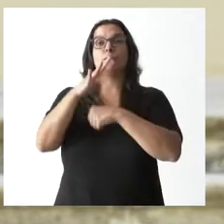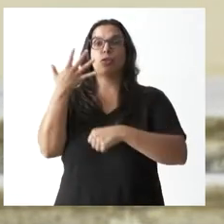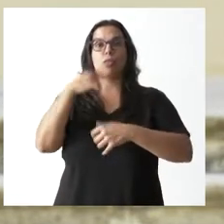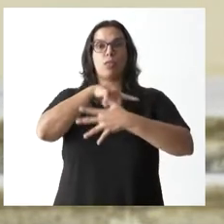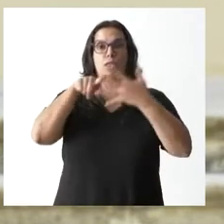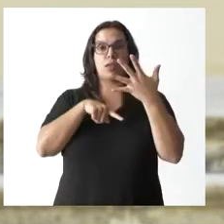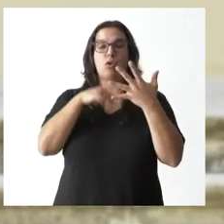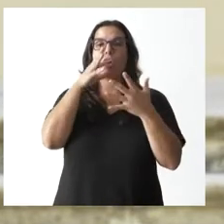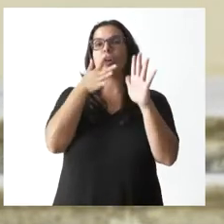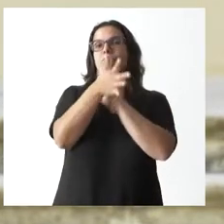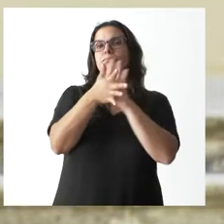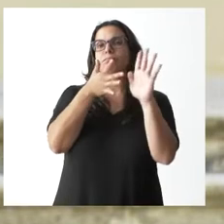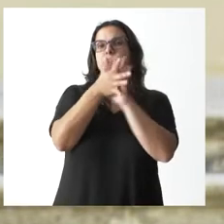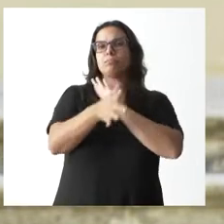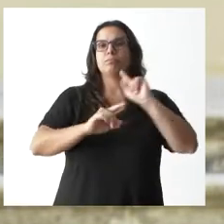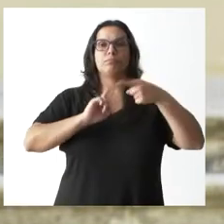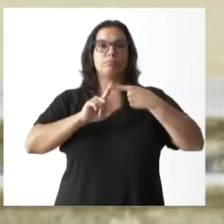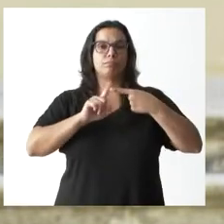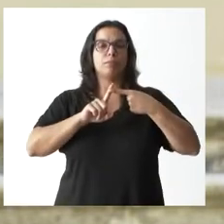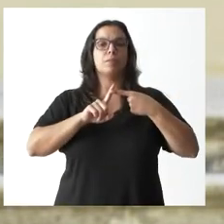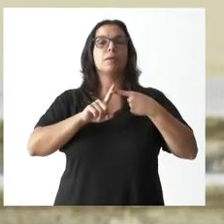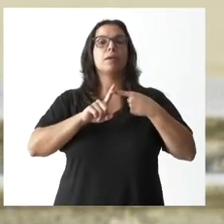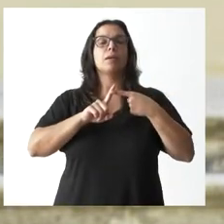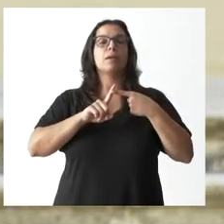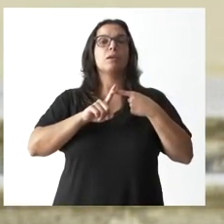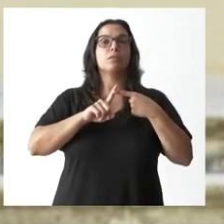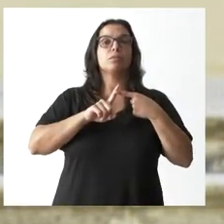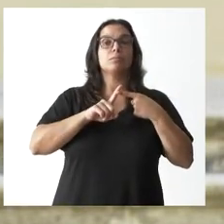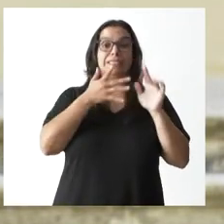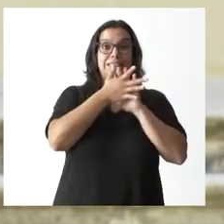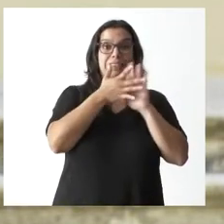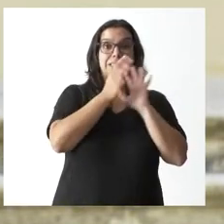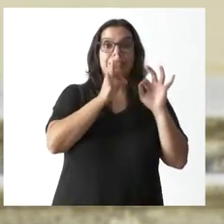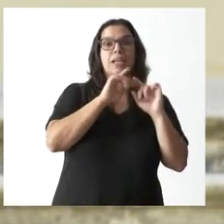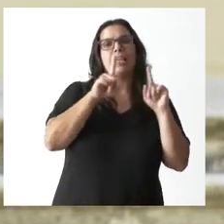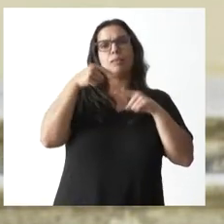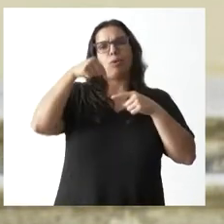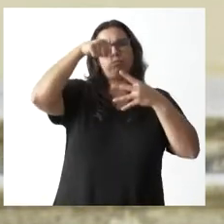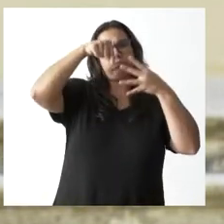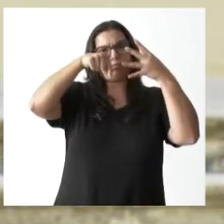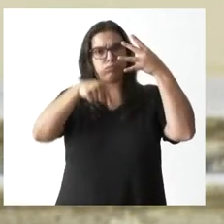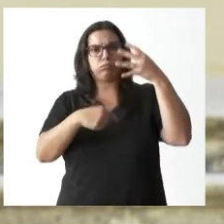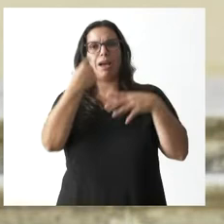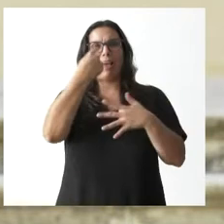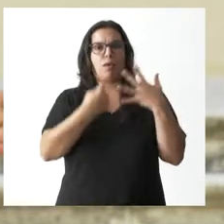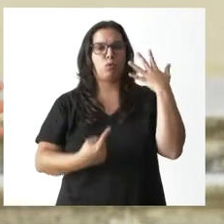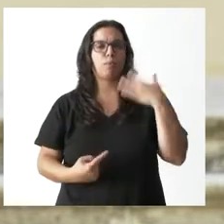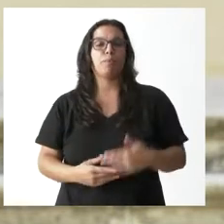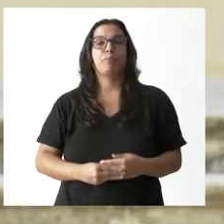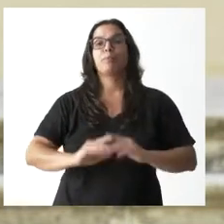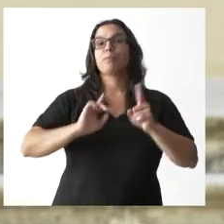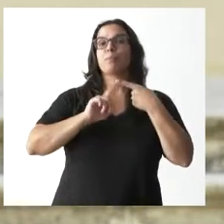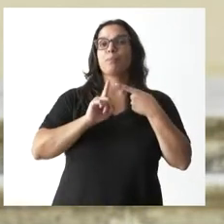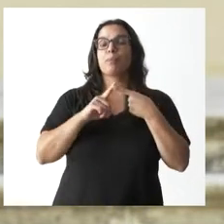Los voy a delimitar en primer lugar y luego los desarrollaré un poco con mayor detalle. En primer